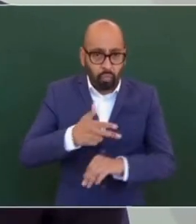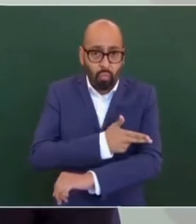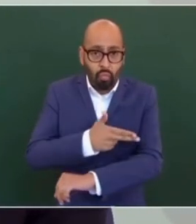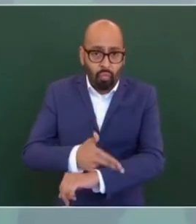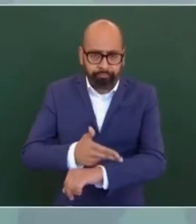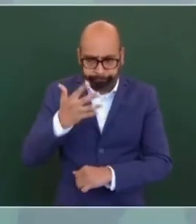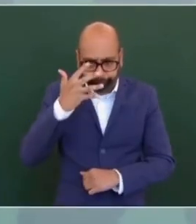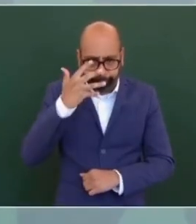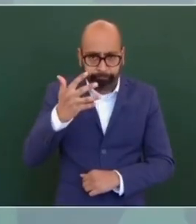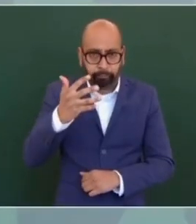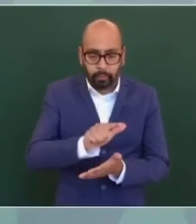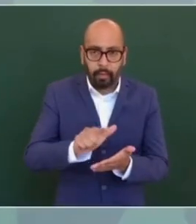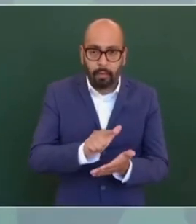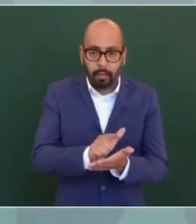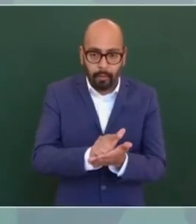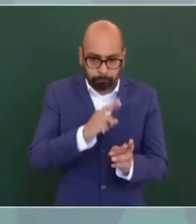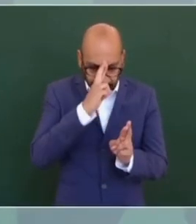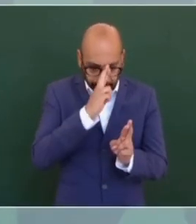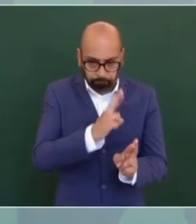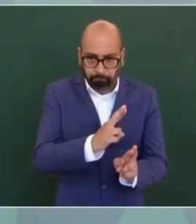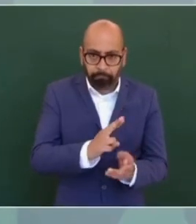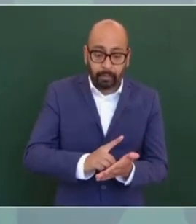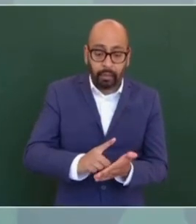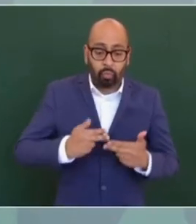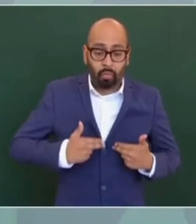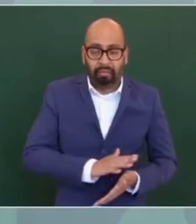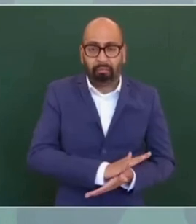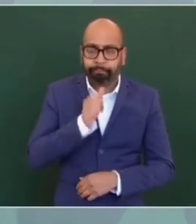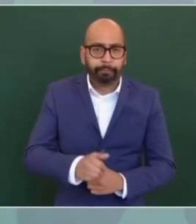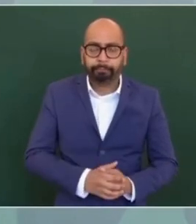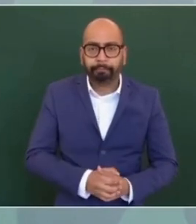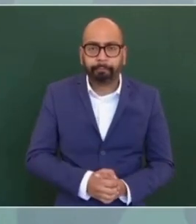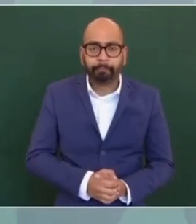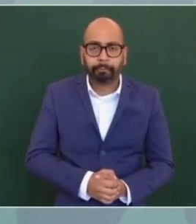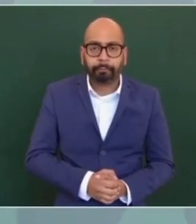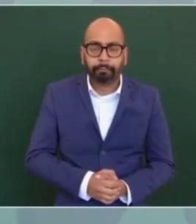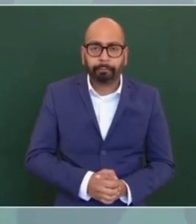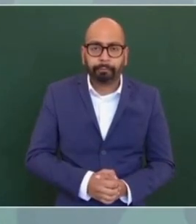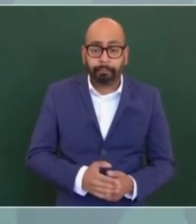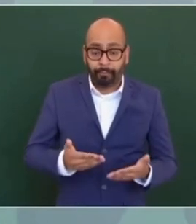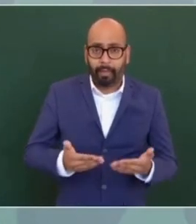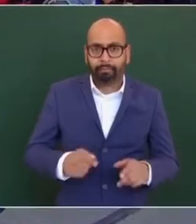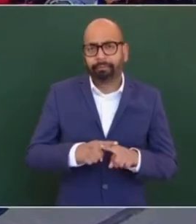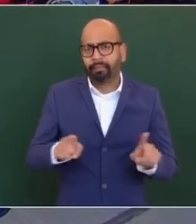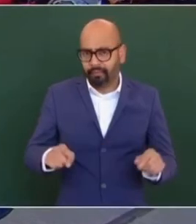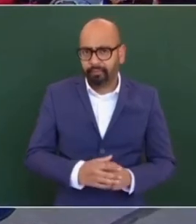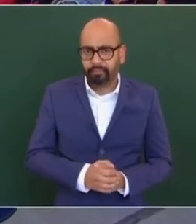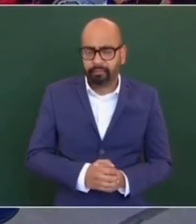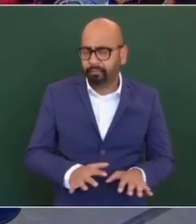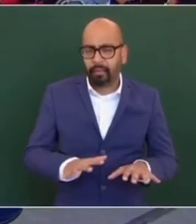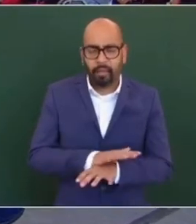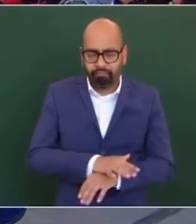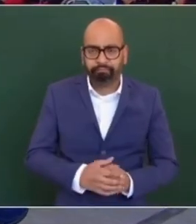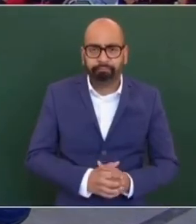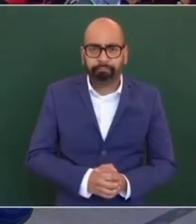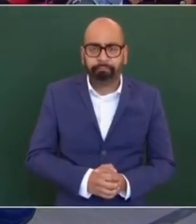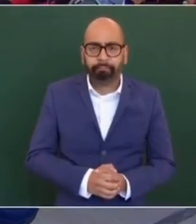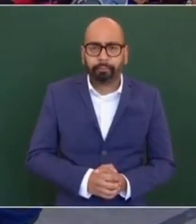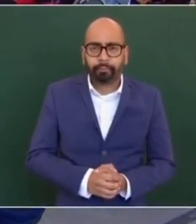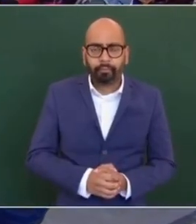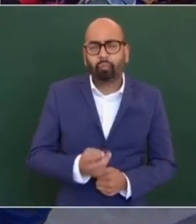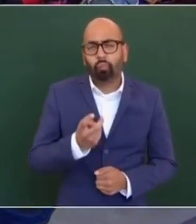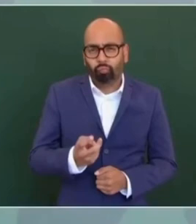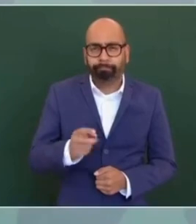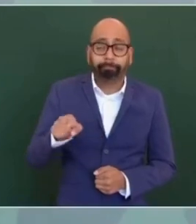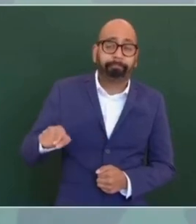en el marco de legalidad, sin violar derechos humanos y sin asociarse. Son otros tiempos. Esto ya cambió. Por eso están